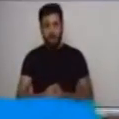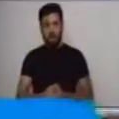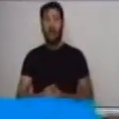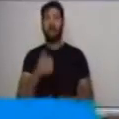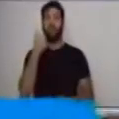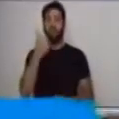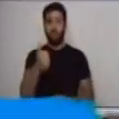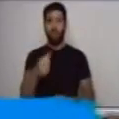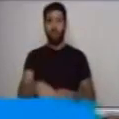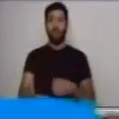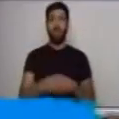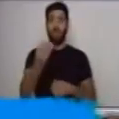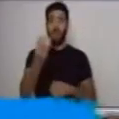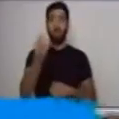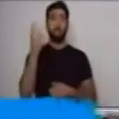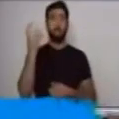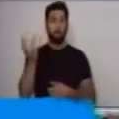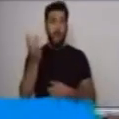Es una pelota.